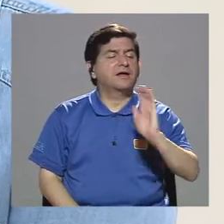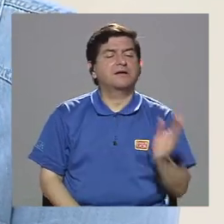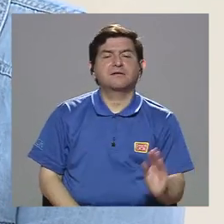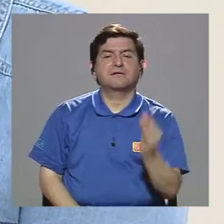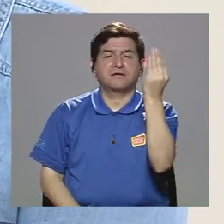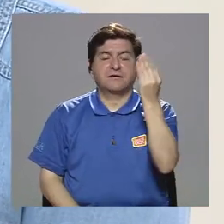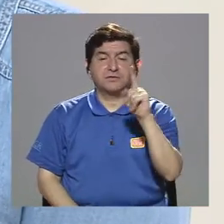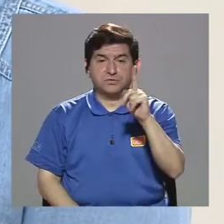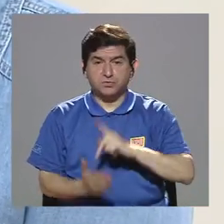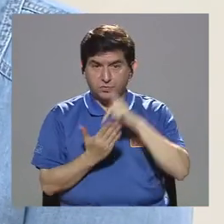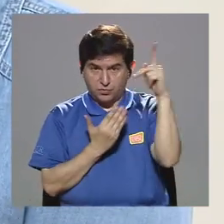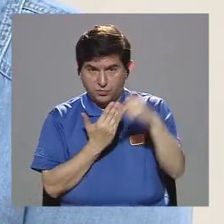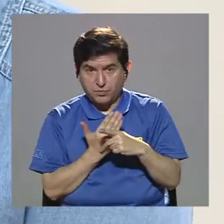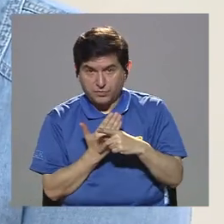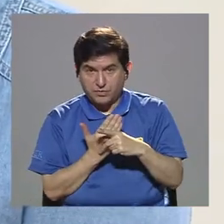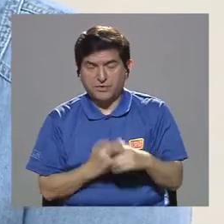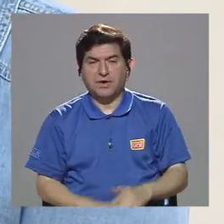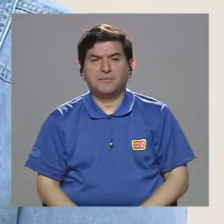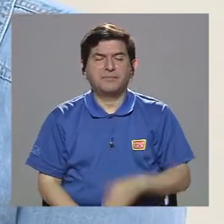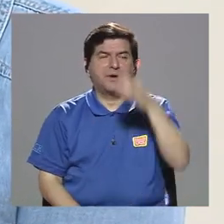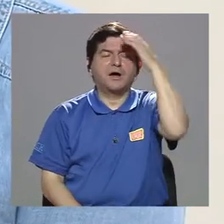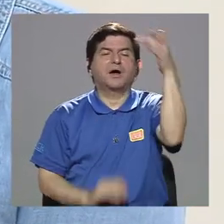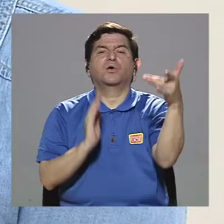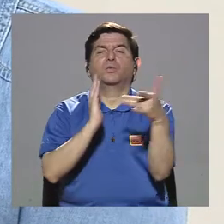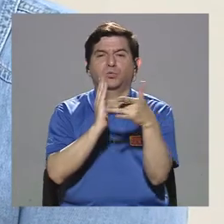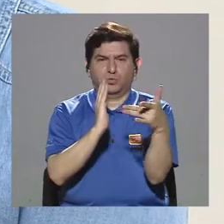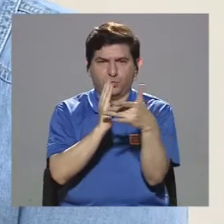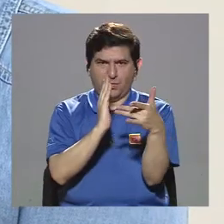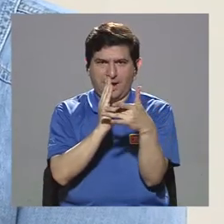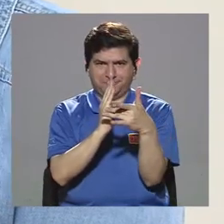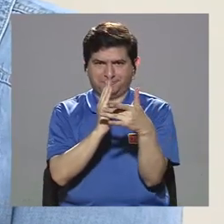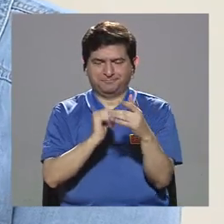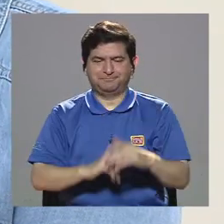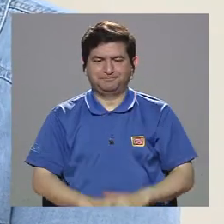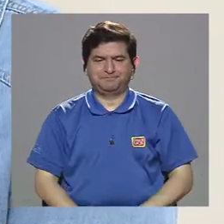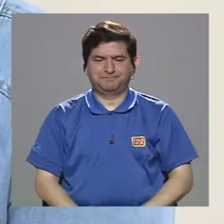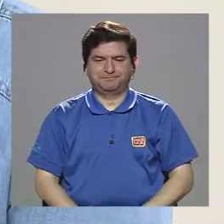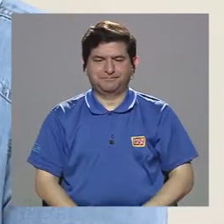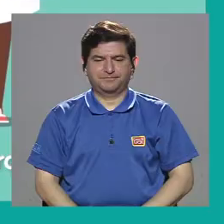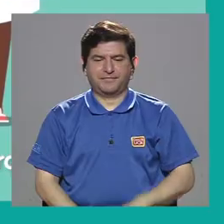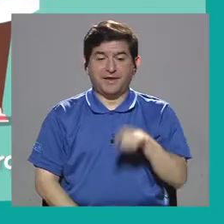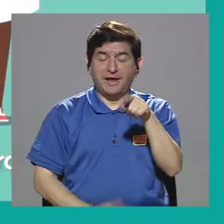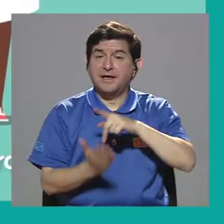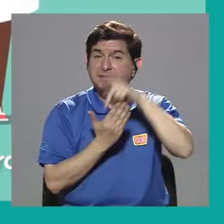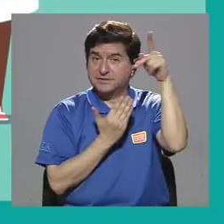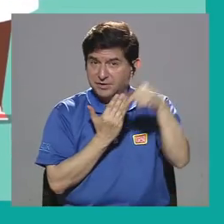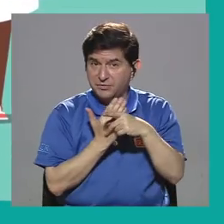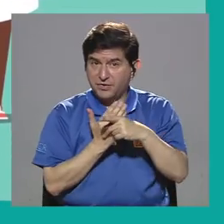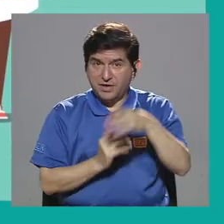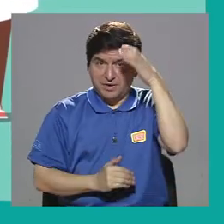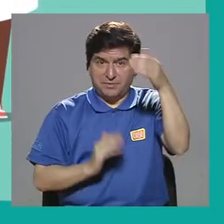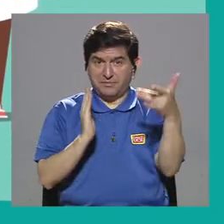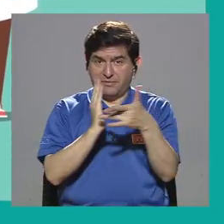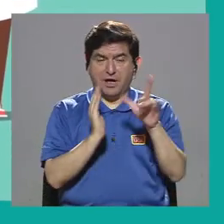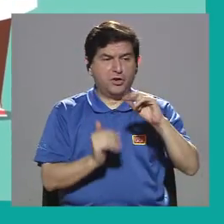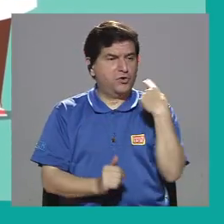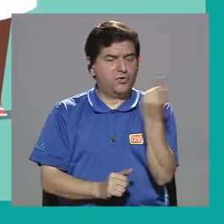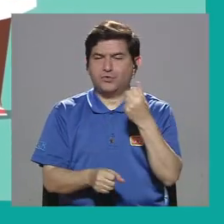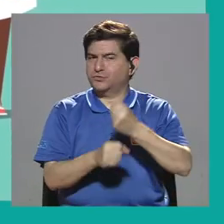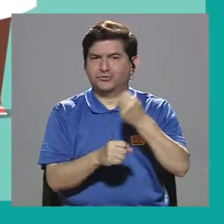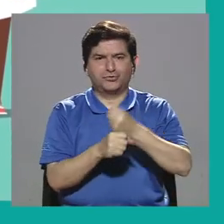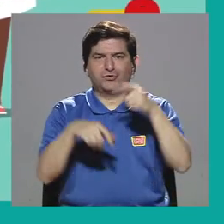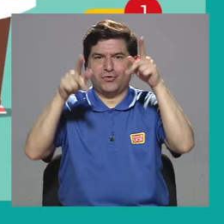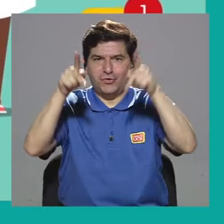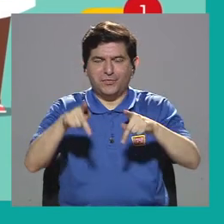programas que hacemos es el programa de cultura tecnológica y en el programa de cultura tecnológica no solo trabajamos con